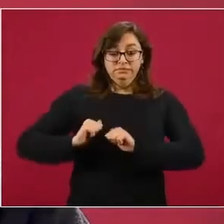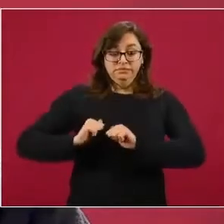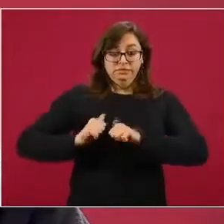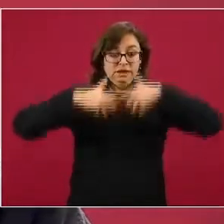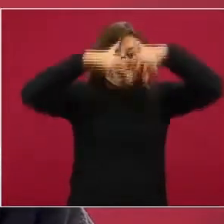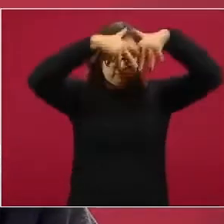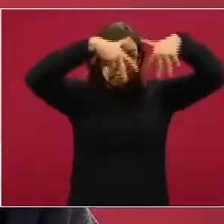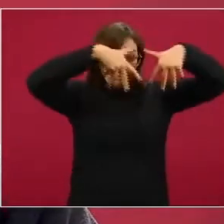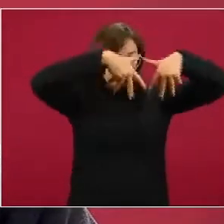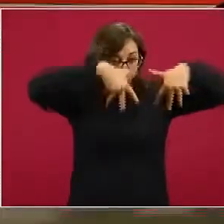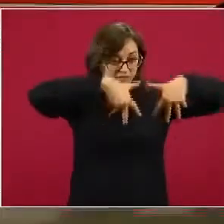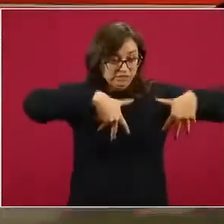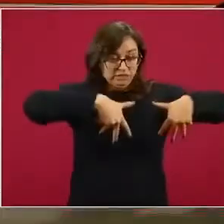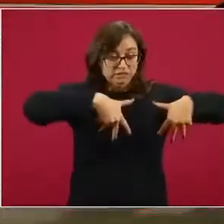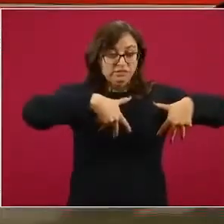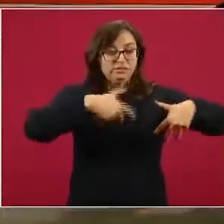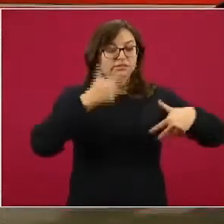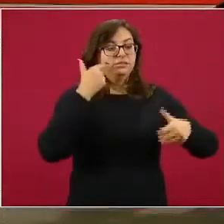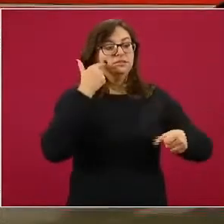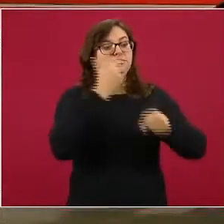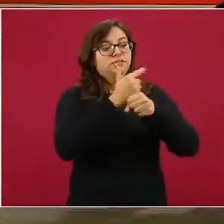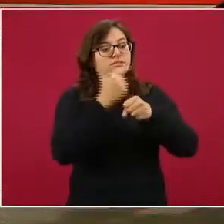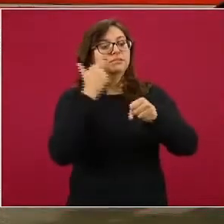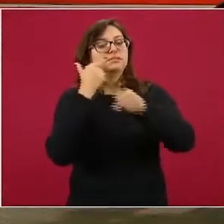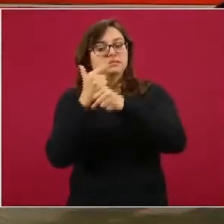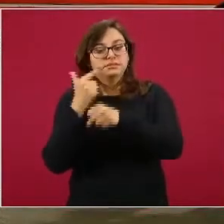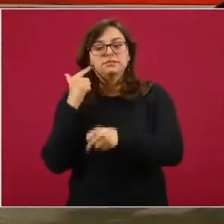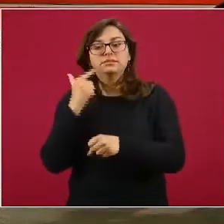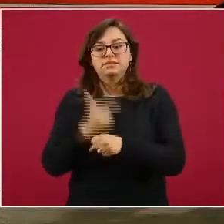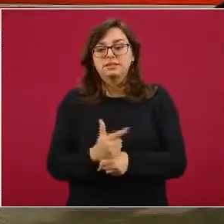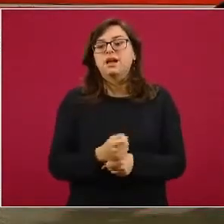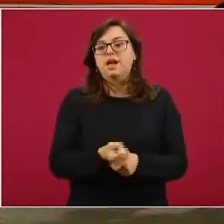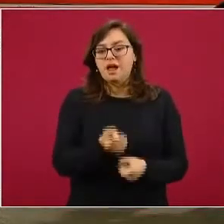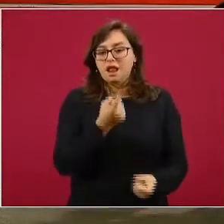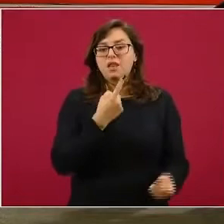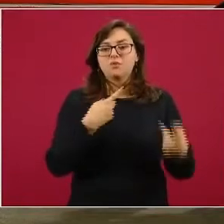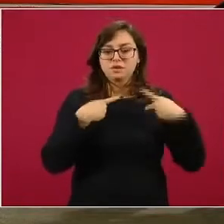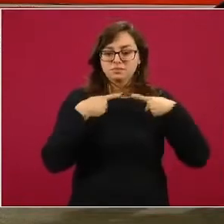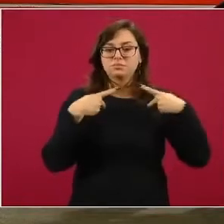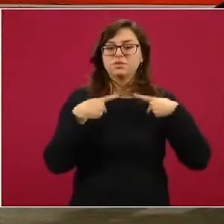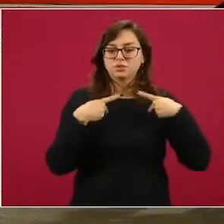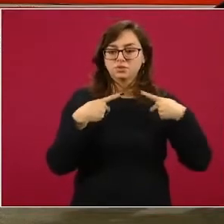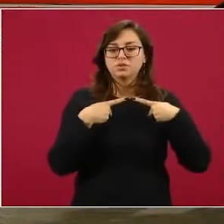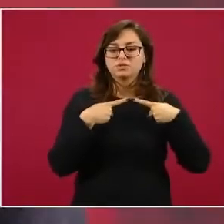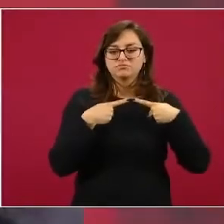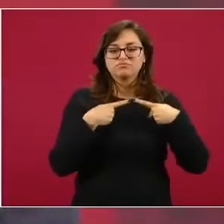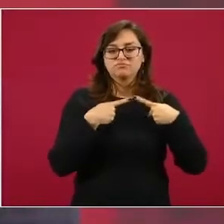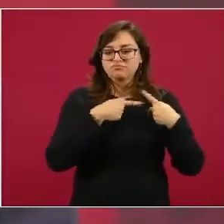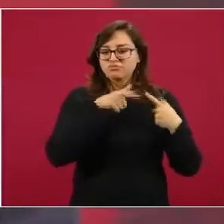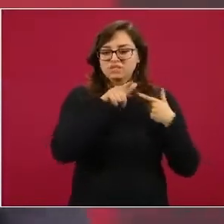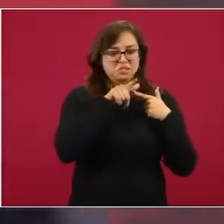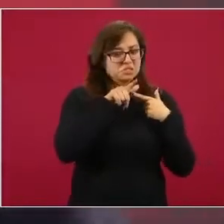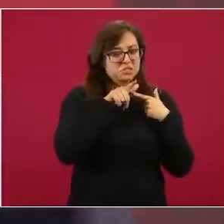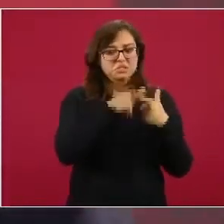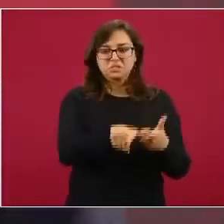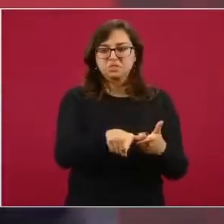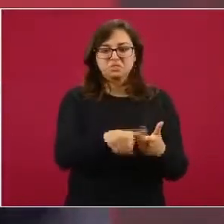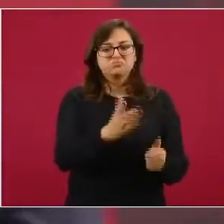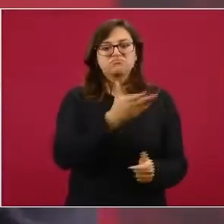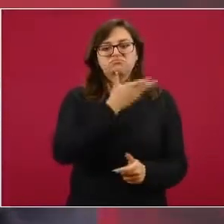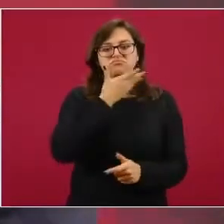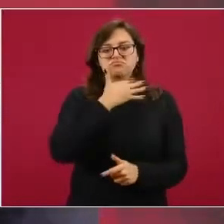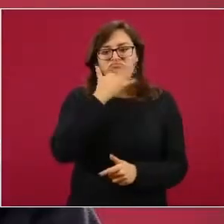detectado quienes son partícipes de perpetuar estas conductas, inducir estas